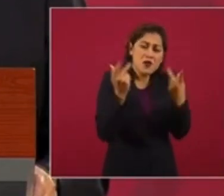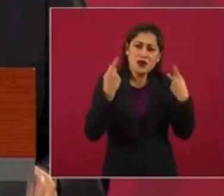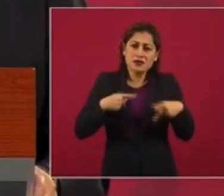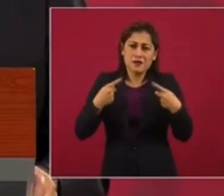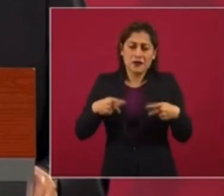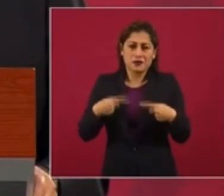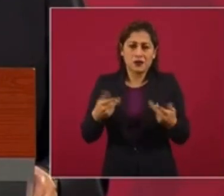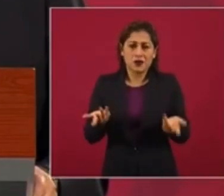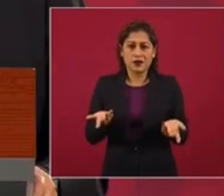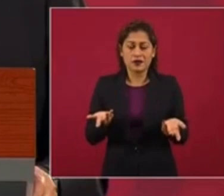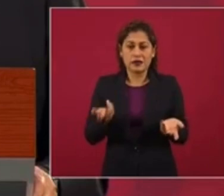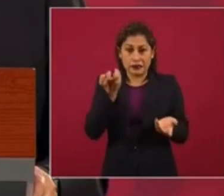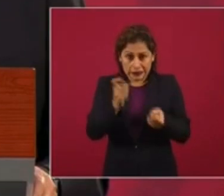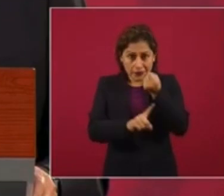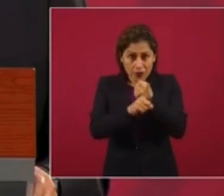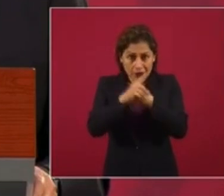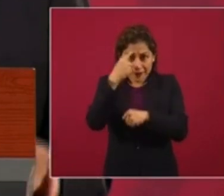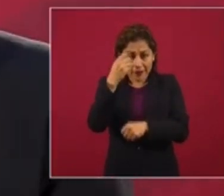seres humanos,